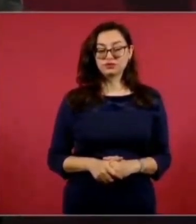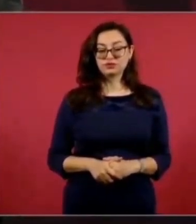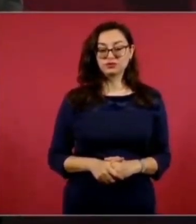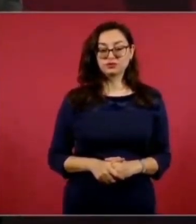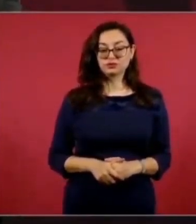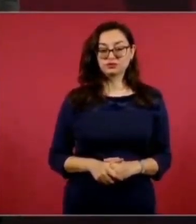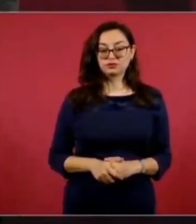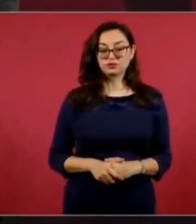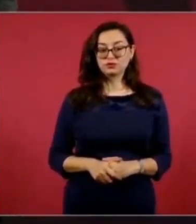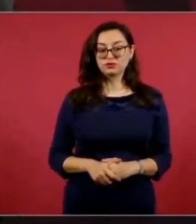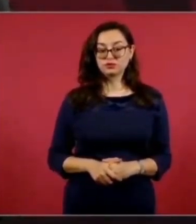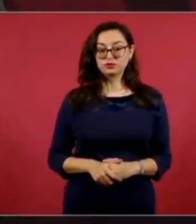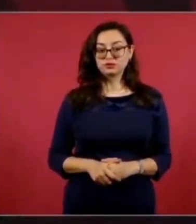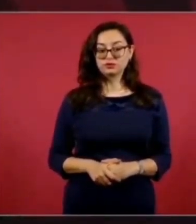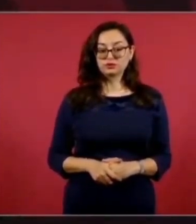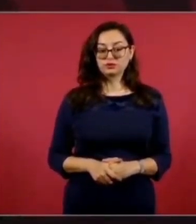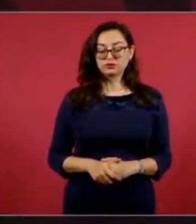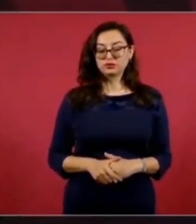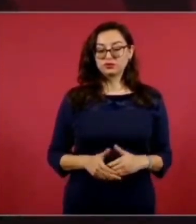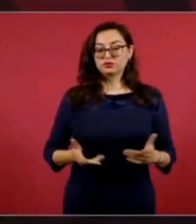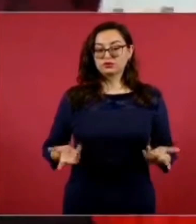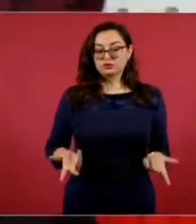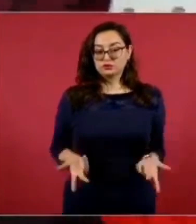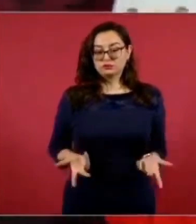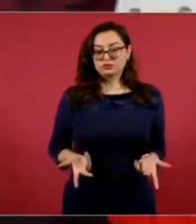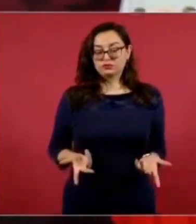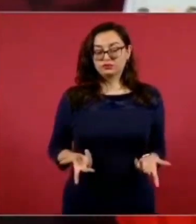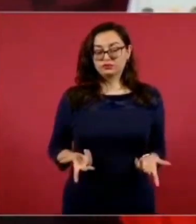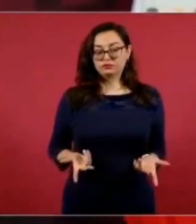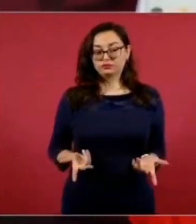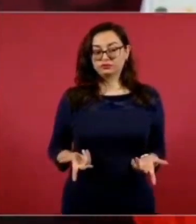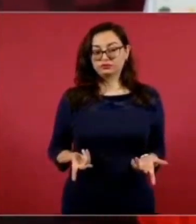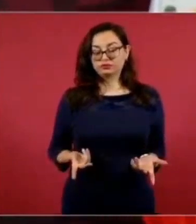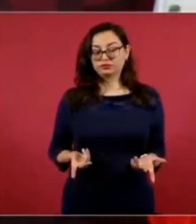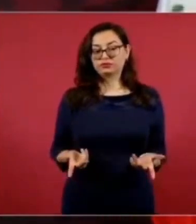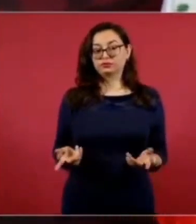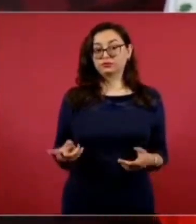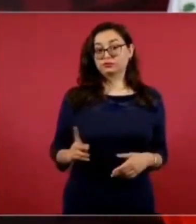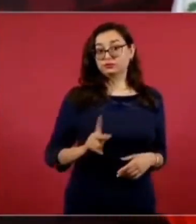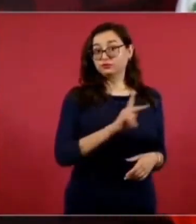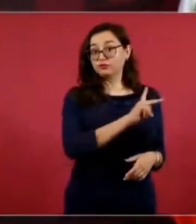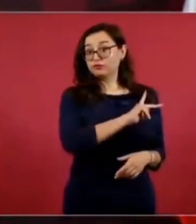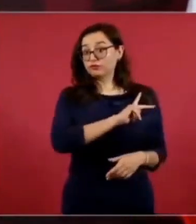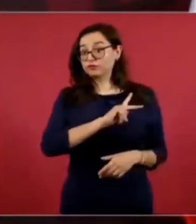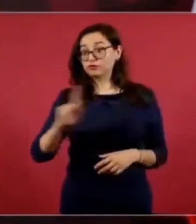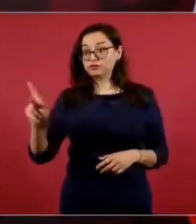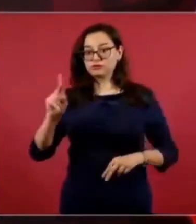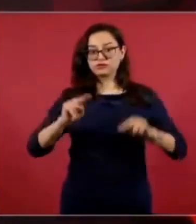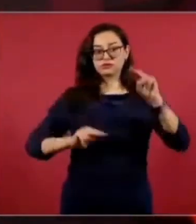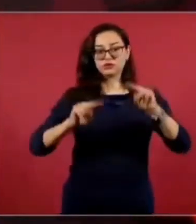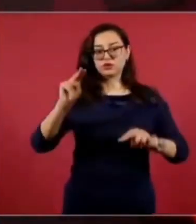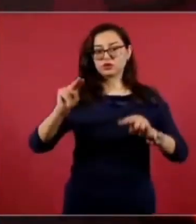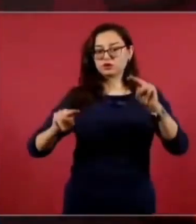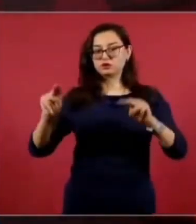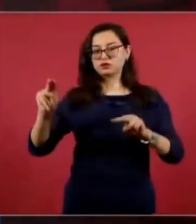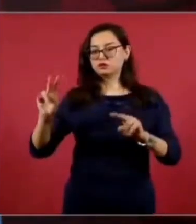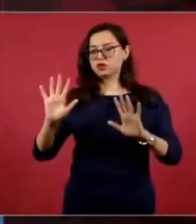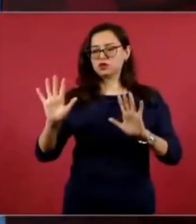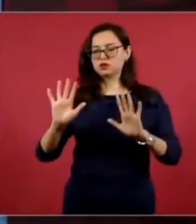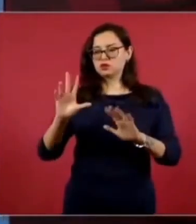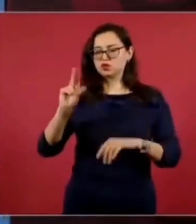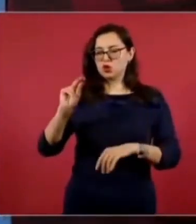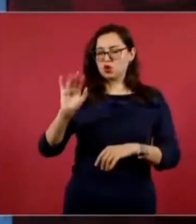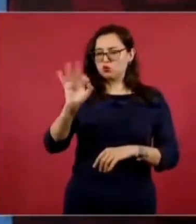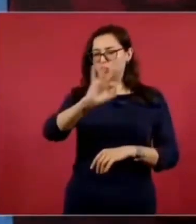No era sufragio universal, pero sí se elegía igual que a los presidentes